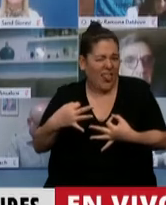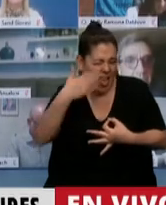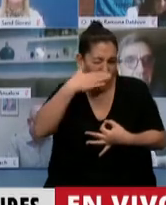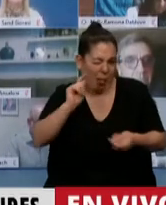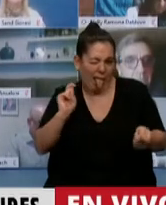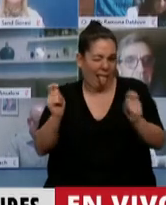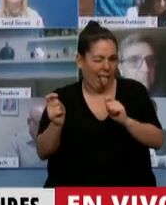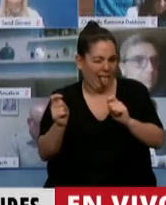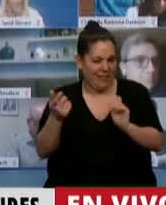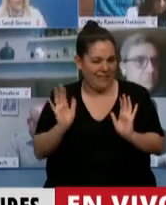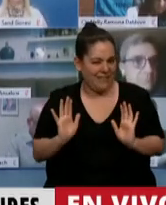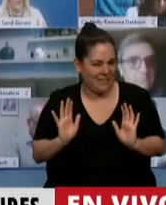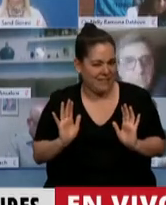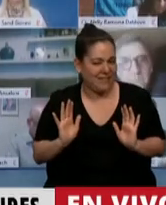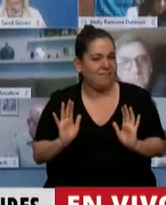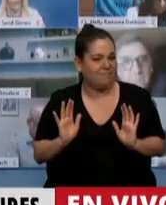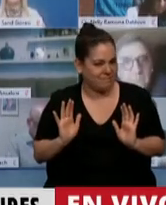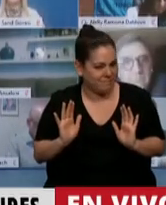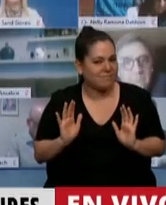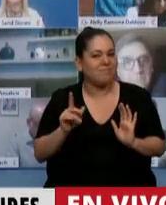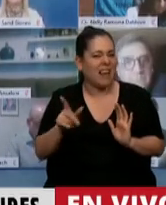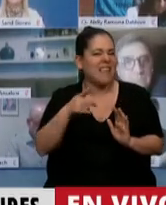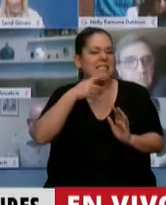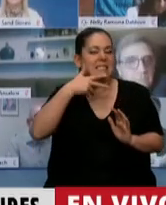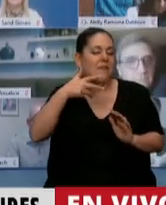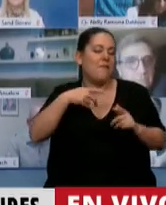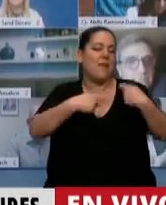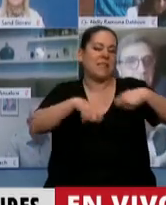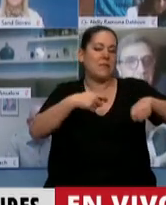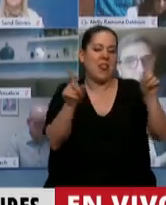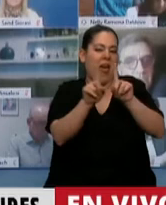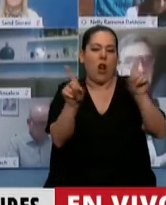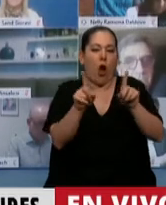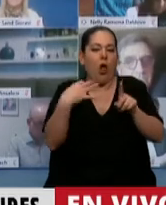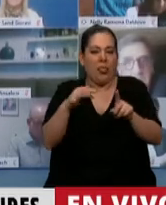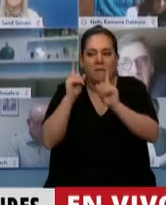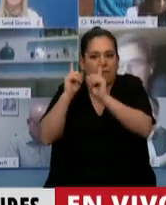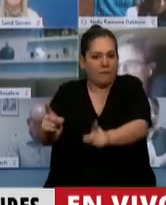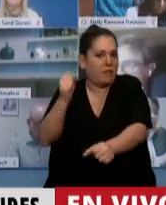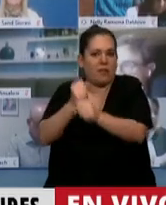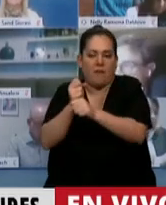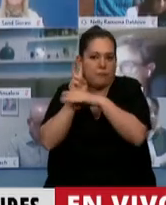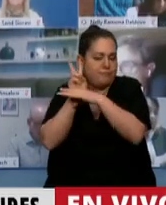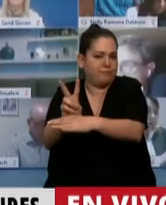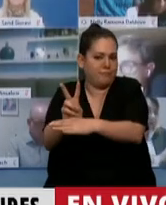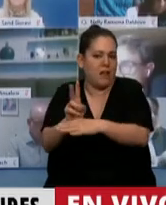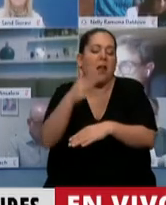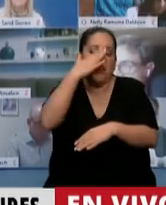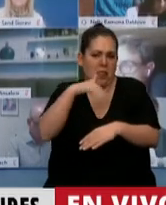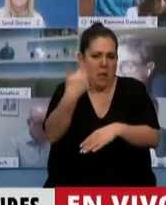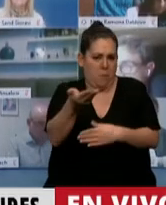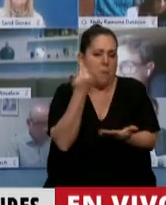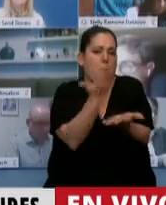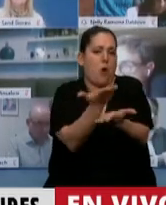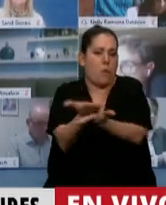sin avanzar con mecanismos de flexibilidad. Por todo esto, vamos a hacer luego una serie de propuestas que tienen que ver con